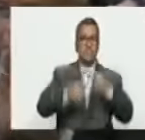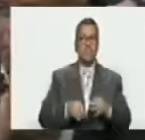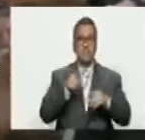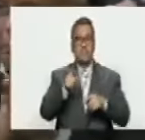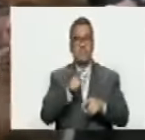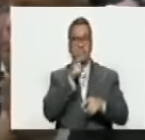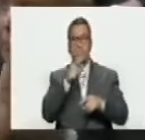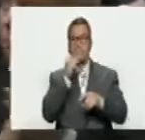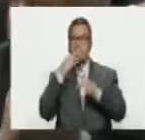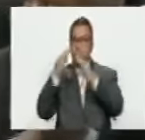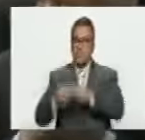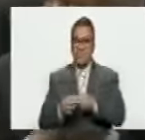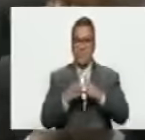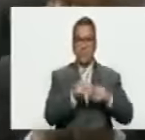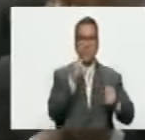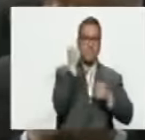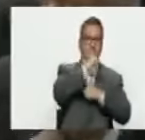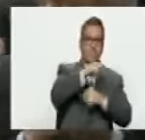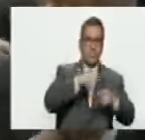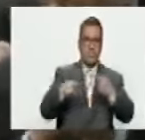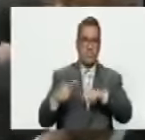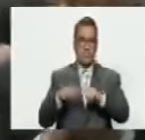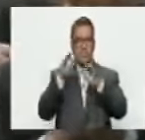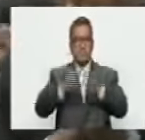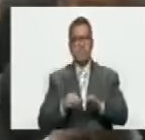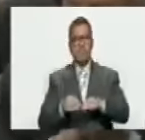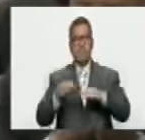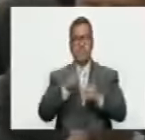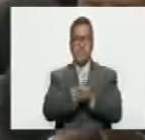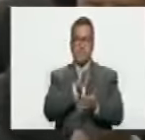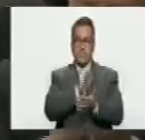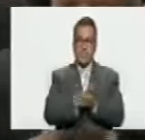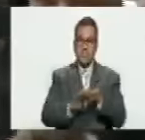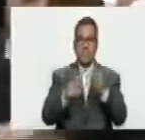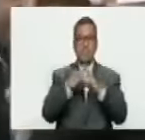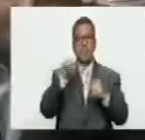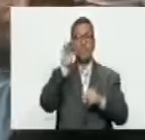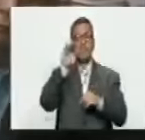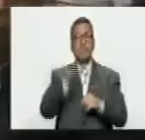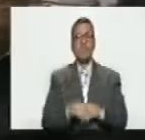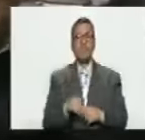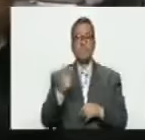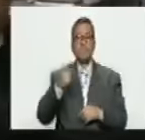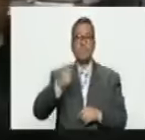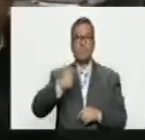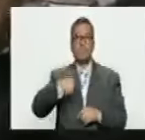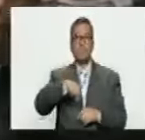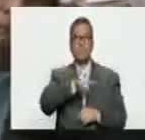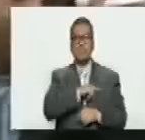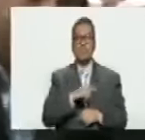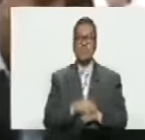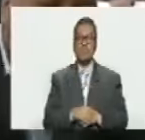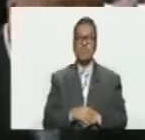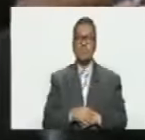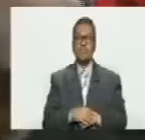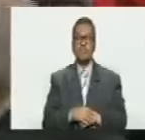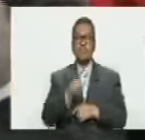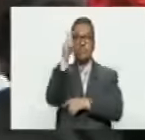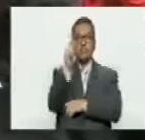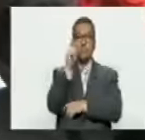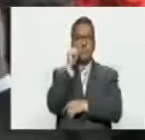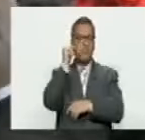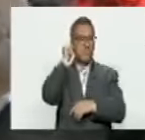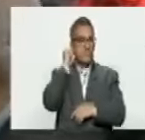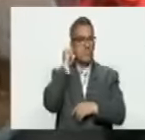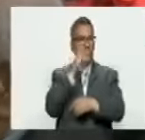está el mal, dónde está la violencia y dónde está la calma, la paz y el futuro. Por eso, bueno, diputados,